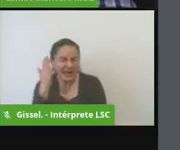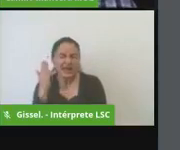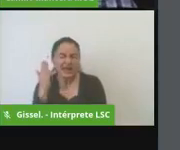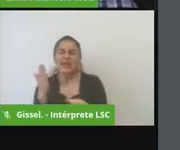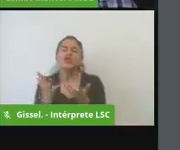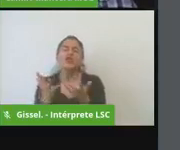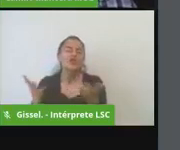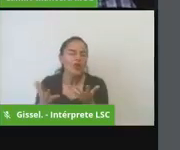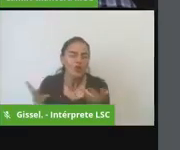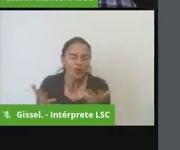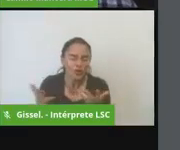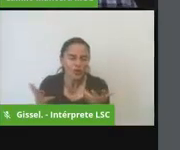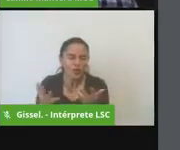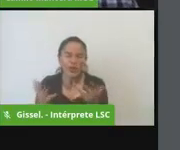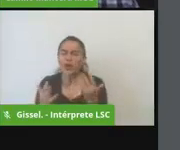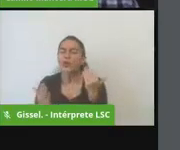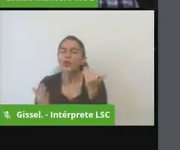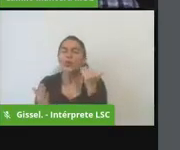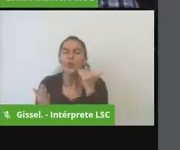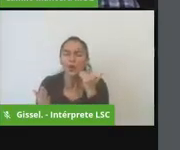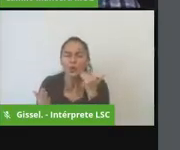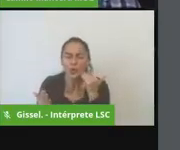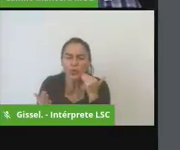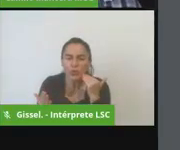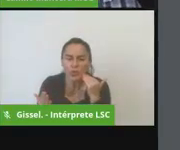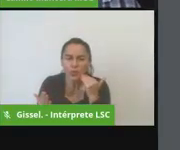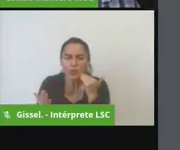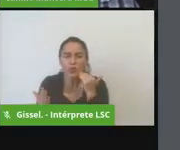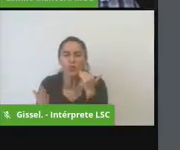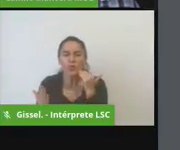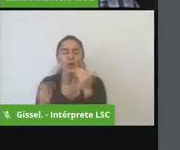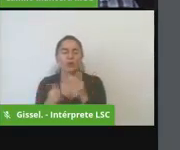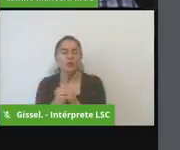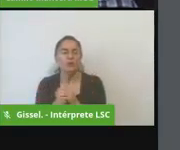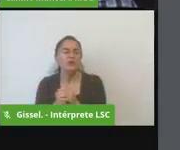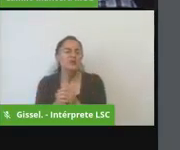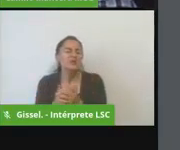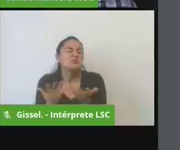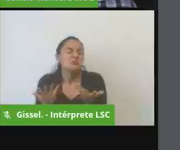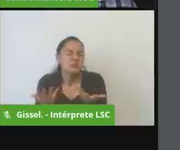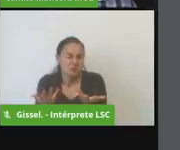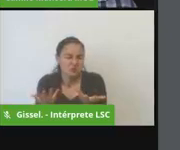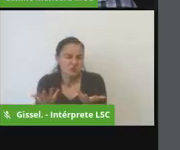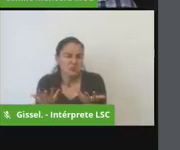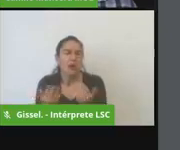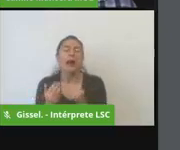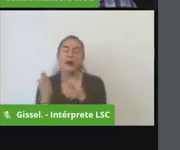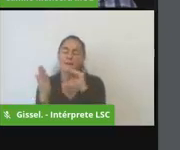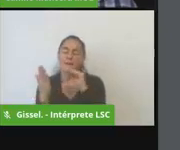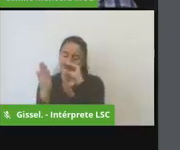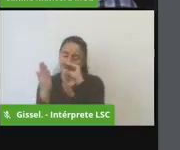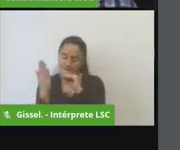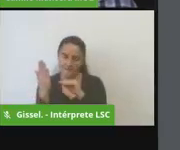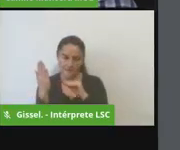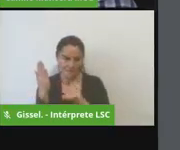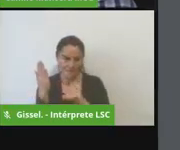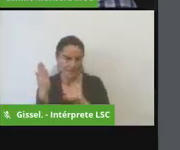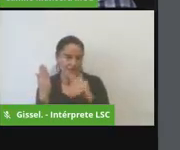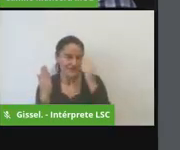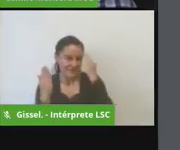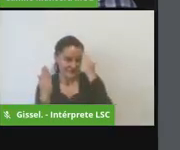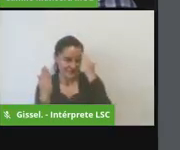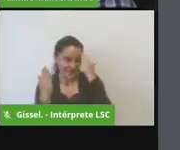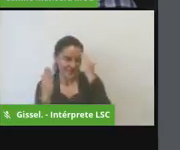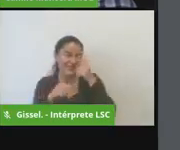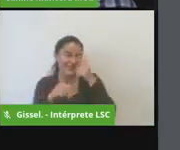cómo está pasando básicamente lo que seguramente ustedes en muchas ocasiones han escuchado hablar de las circunstancias de tiempo